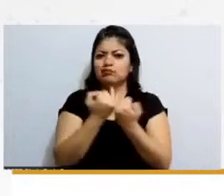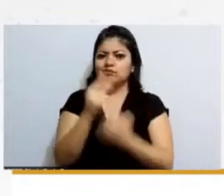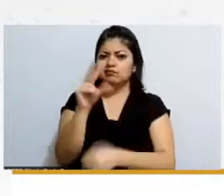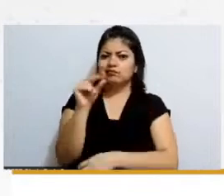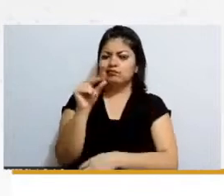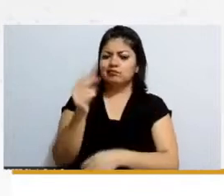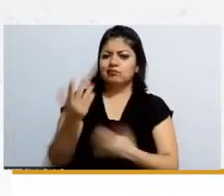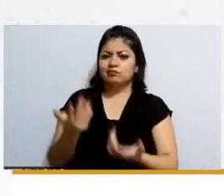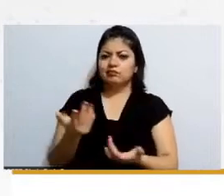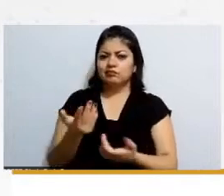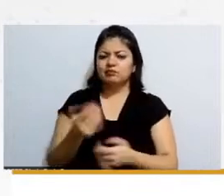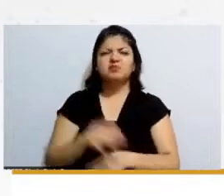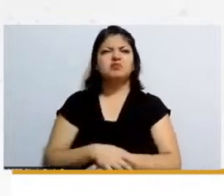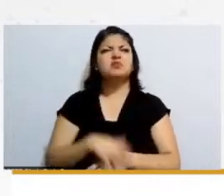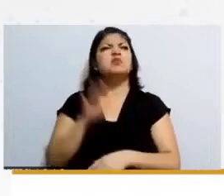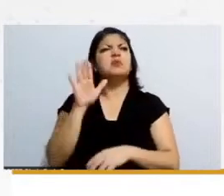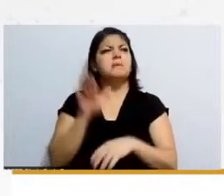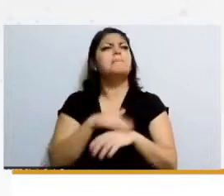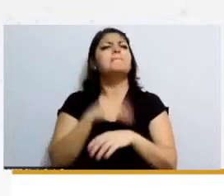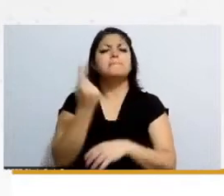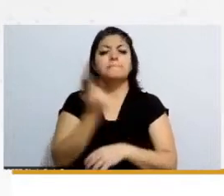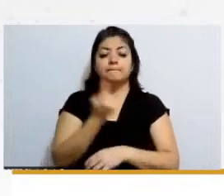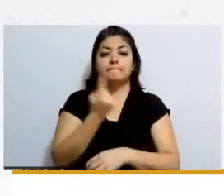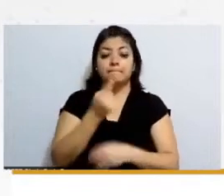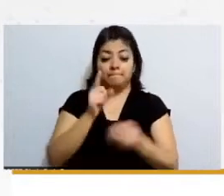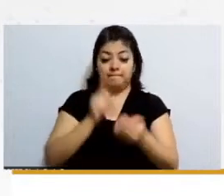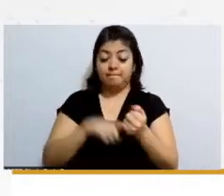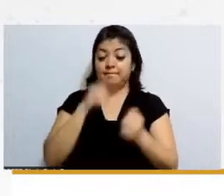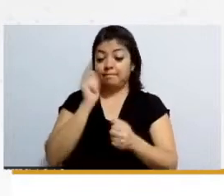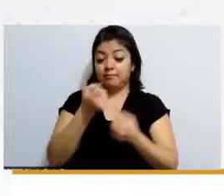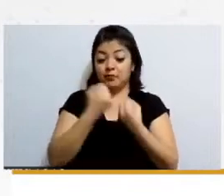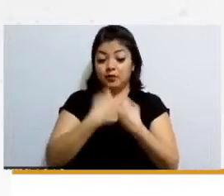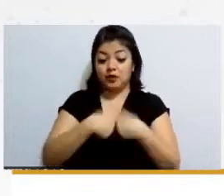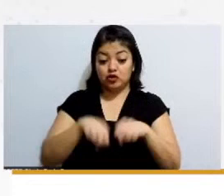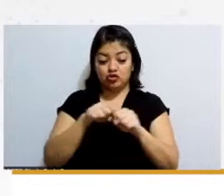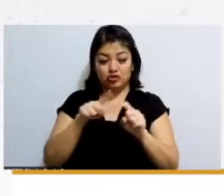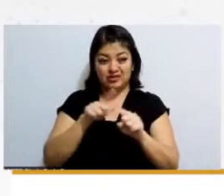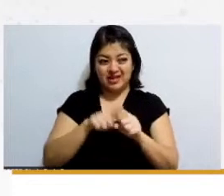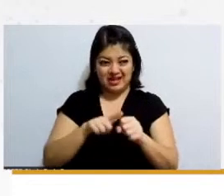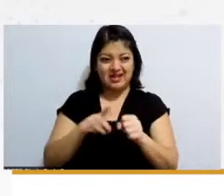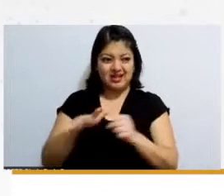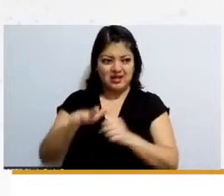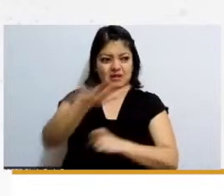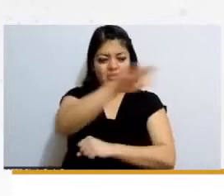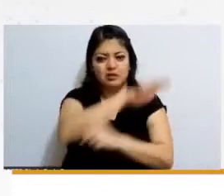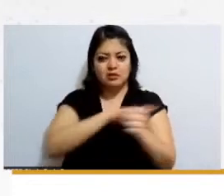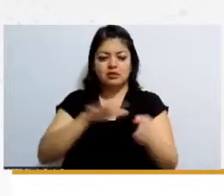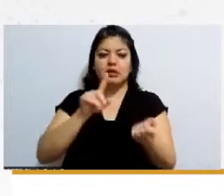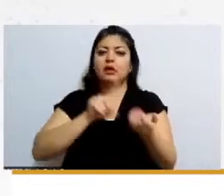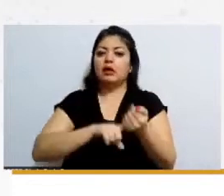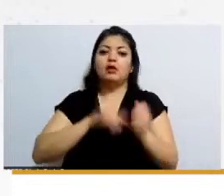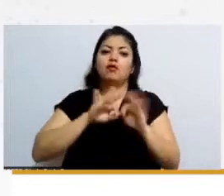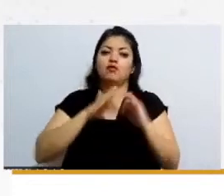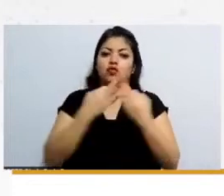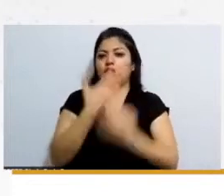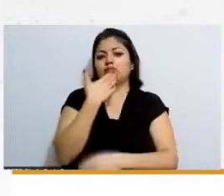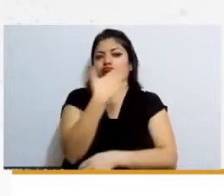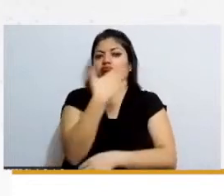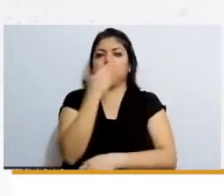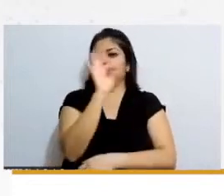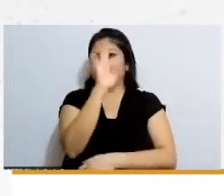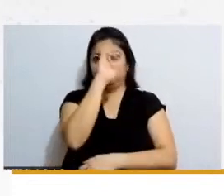porque en esos momentos socialmente esa era la visión si en un hogar